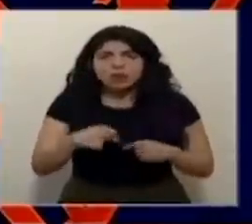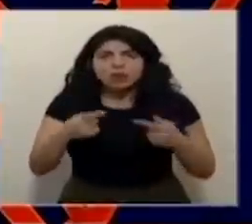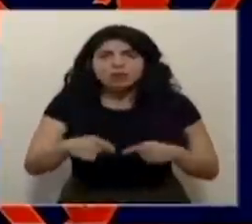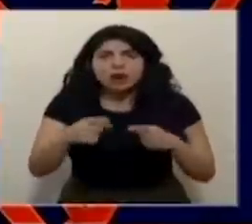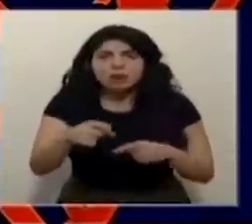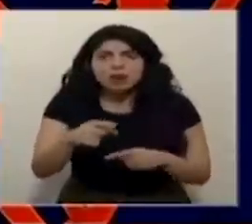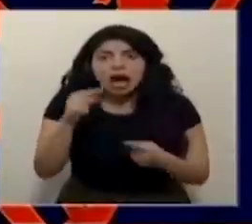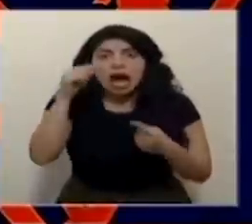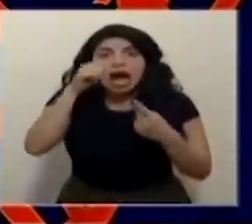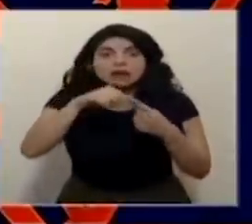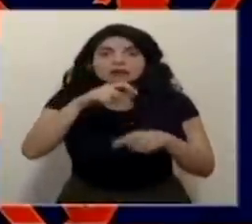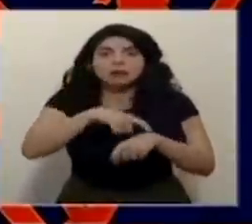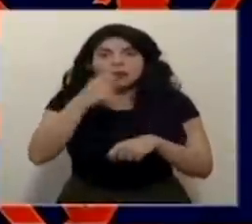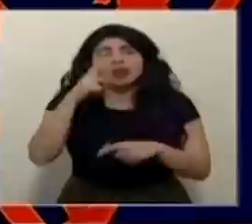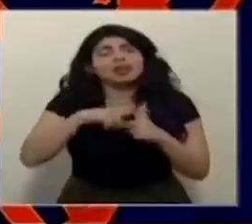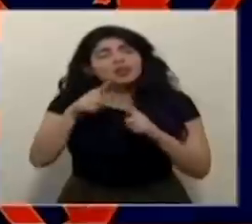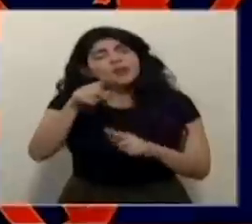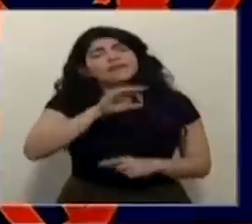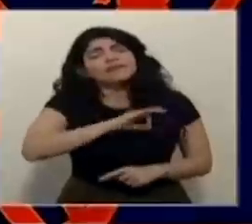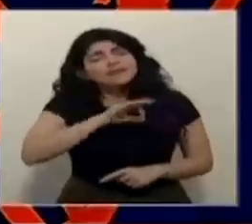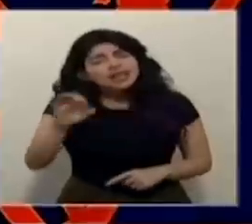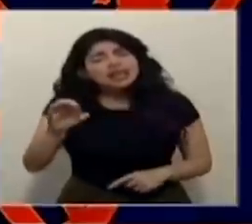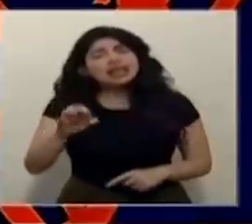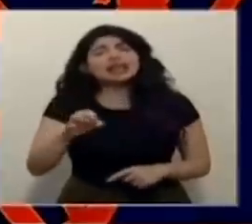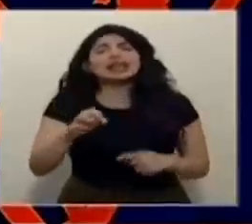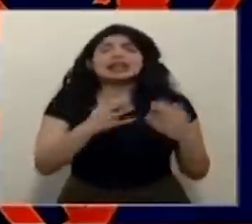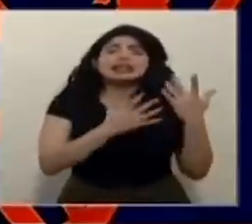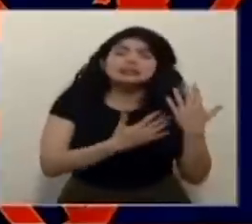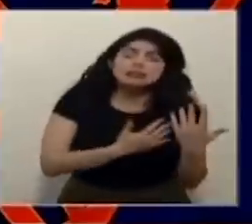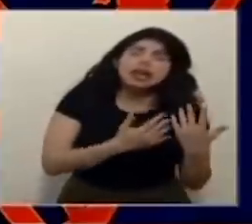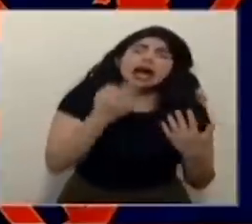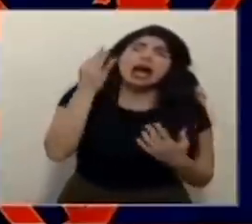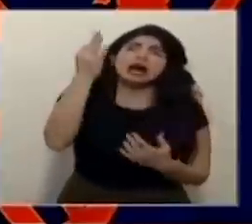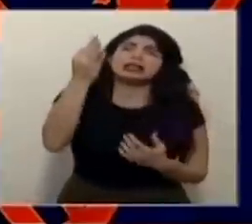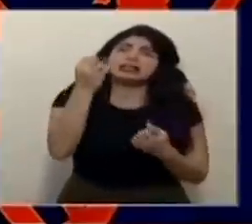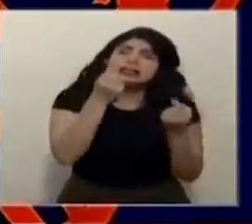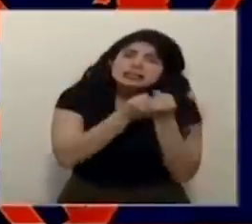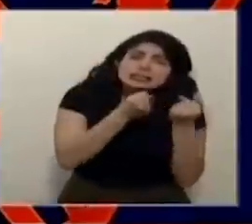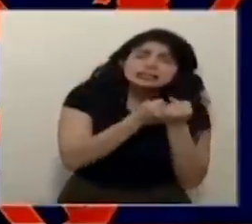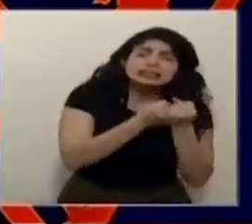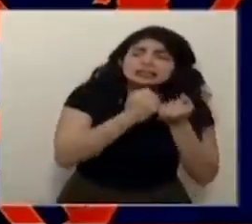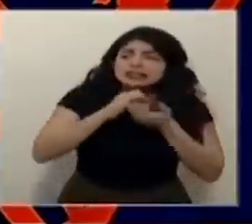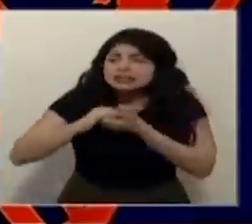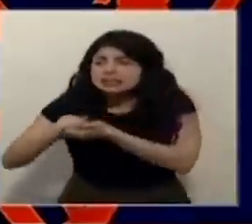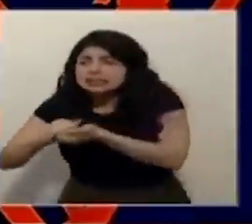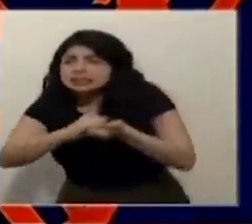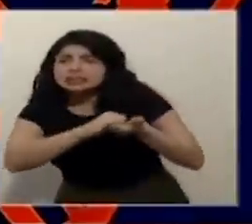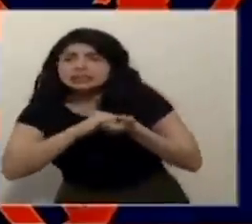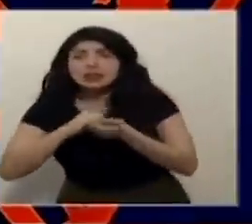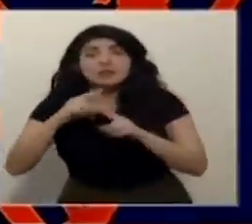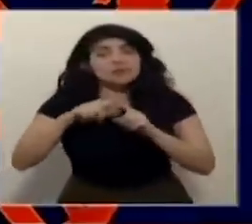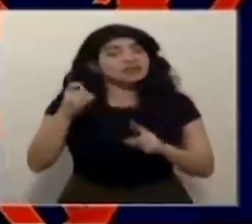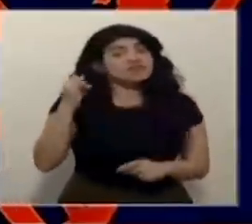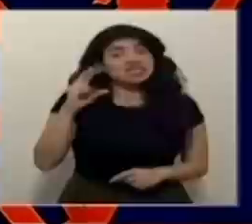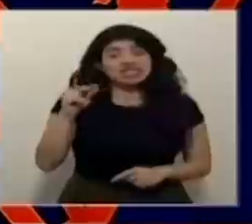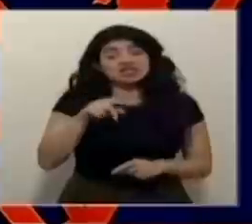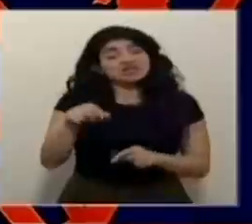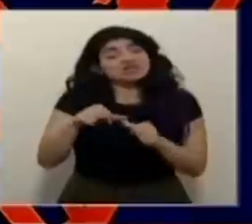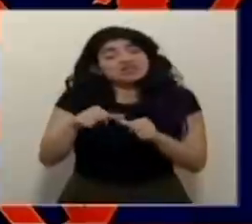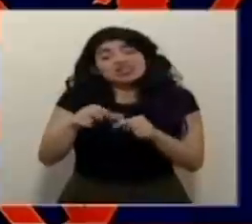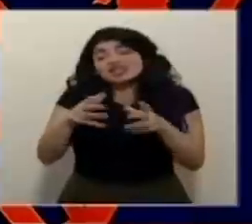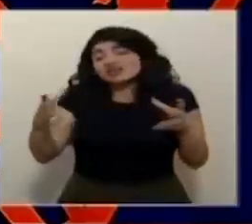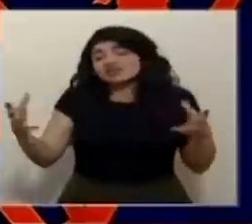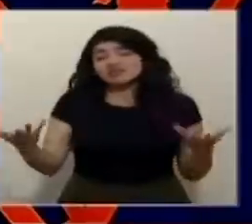tenemos que mantener muchísima fe muchísima esperanza y ser muy solidarios apoyarnos entre entre todos pero si no los casos van a seguir